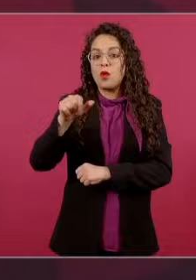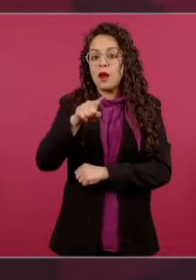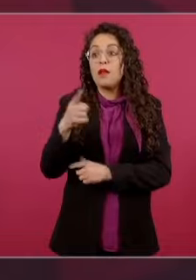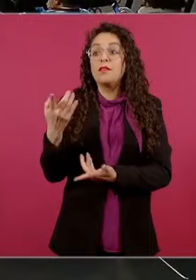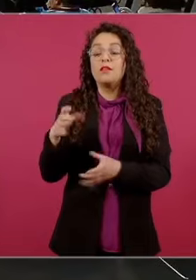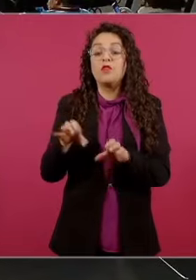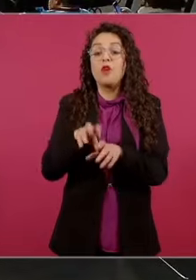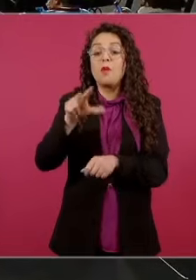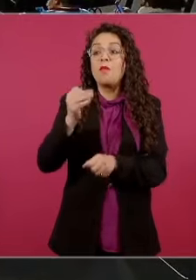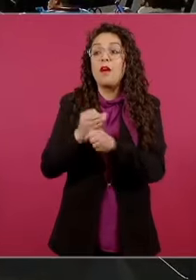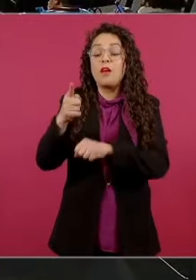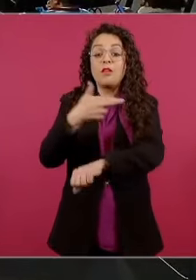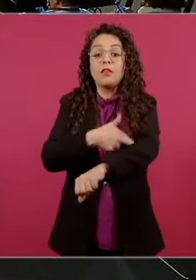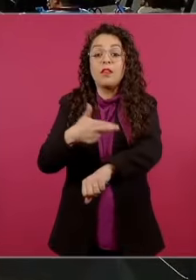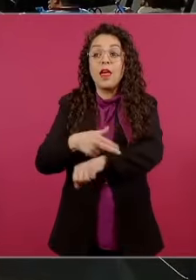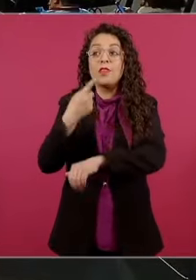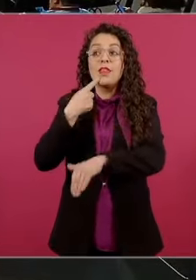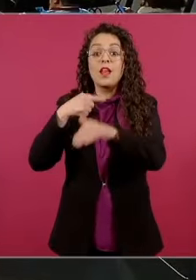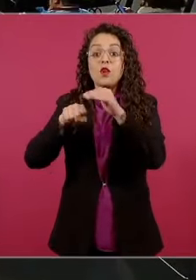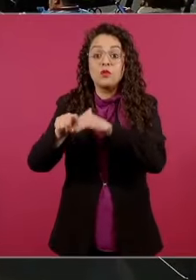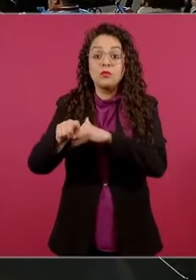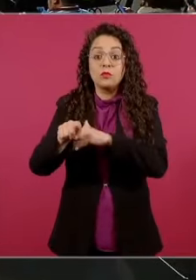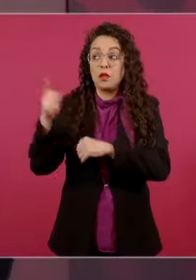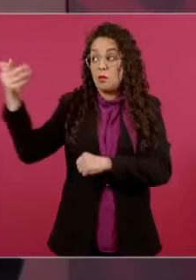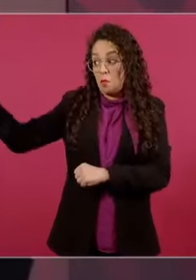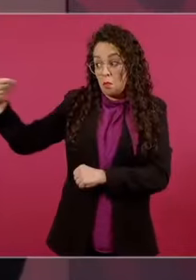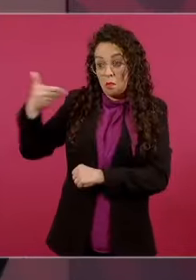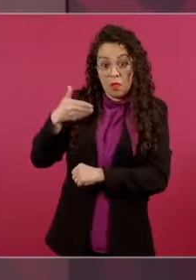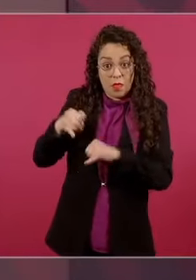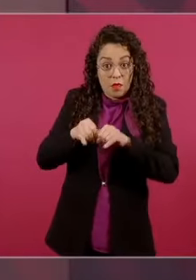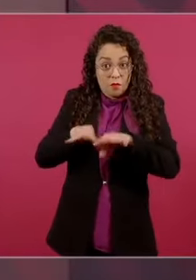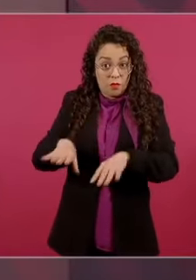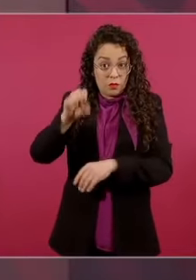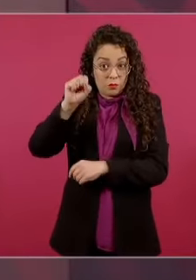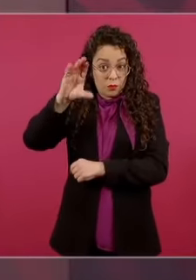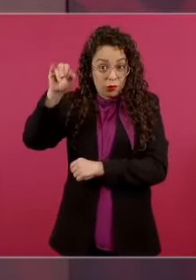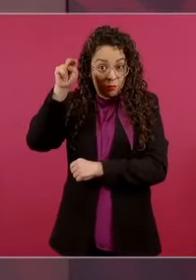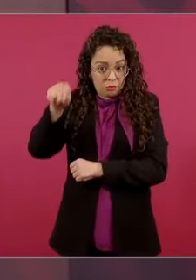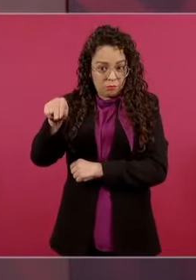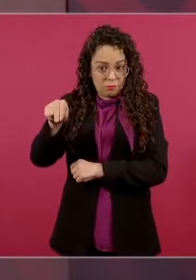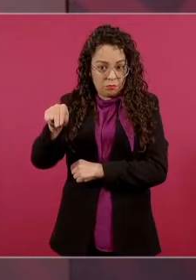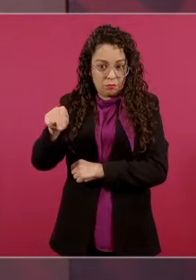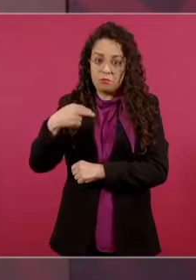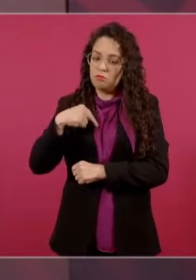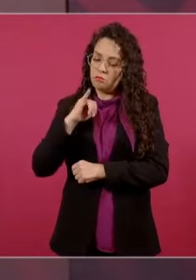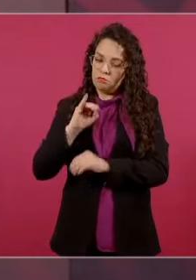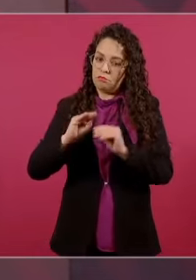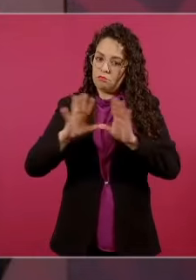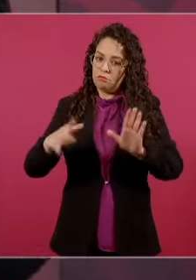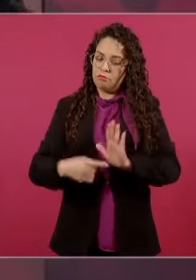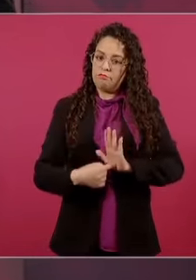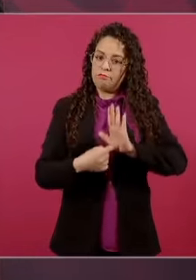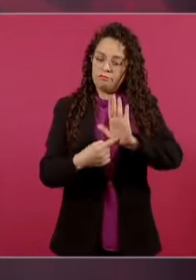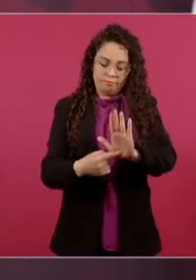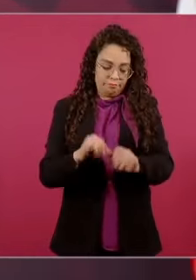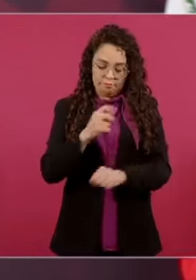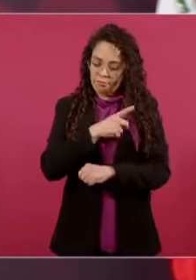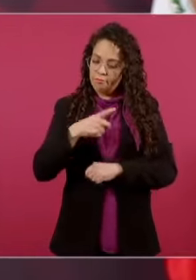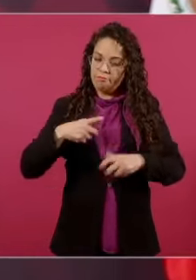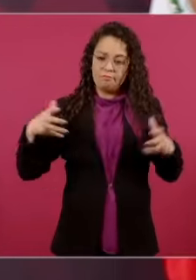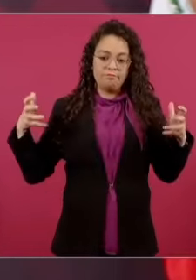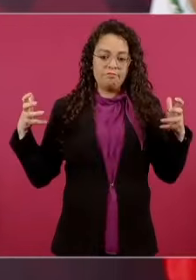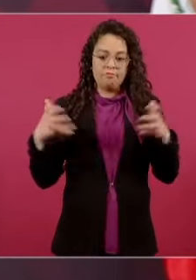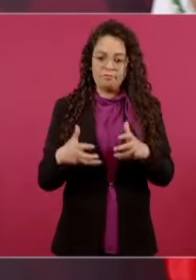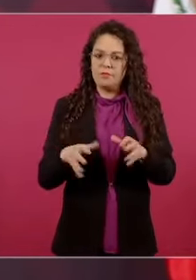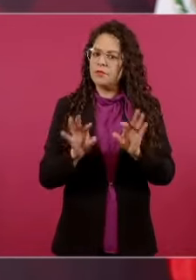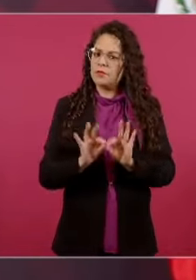Y si nos está pidiendo la Corte, pues lo tenemos que hacer. Y además hay que hacerlo,